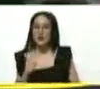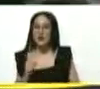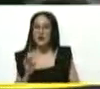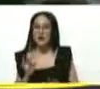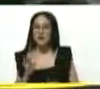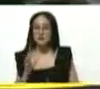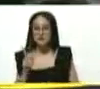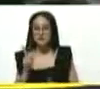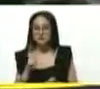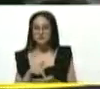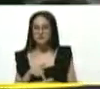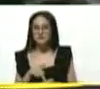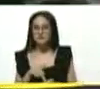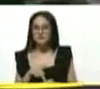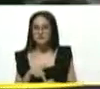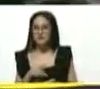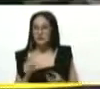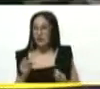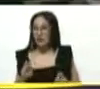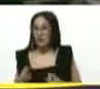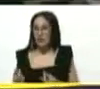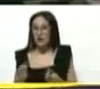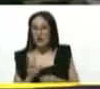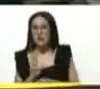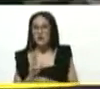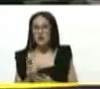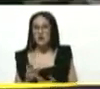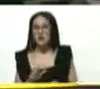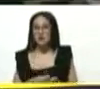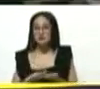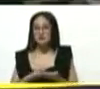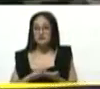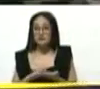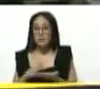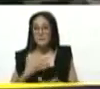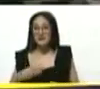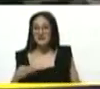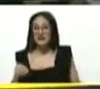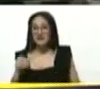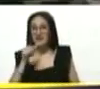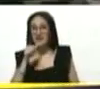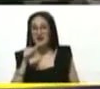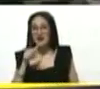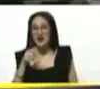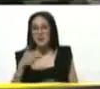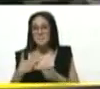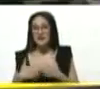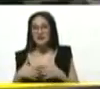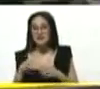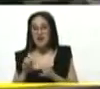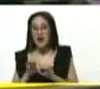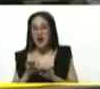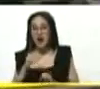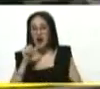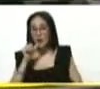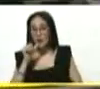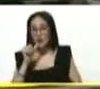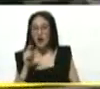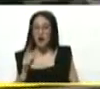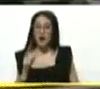Naúm presente, bueno, se activó. Se activó el presidente de Hidrocapital. Porque las obras de agua hay que